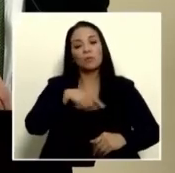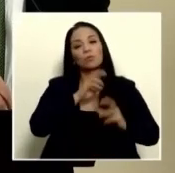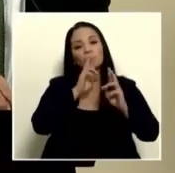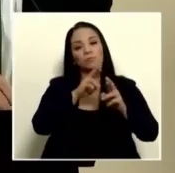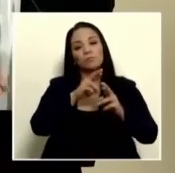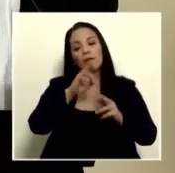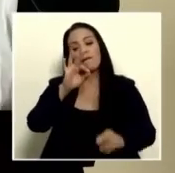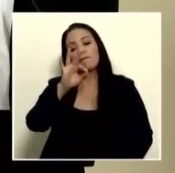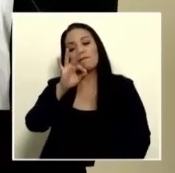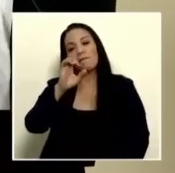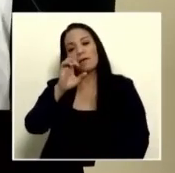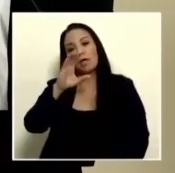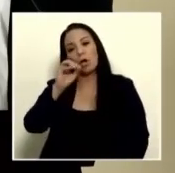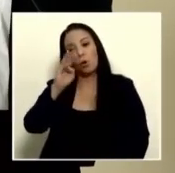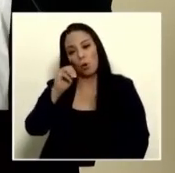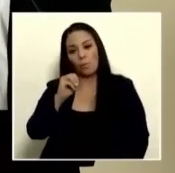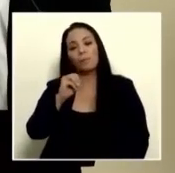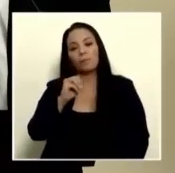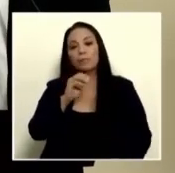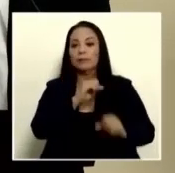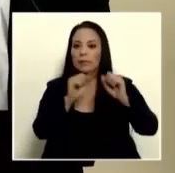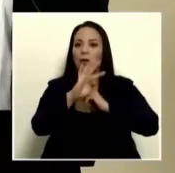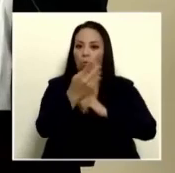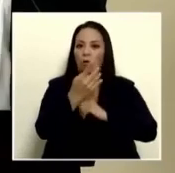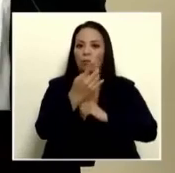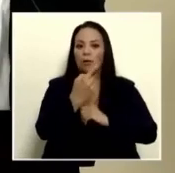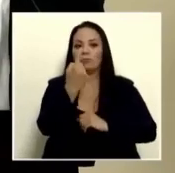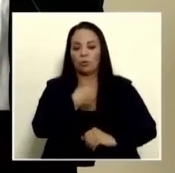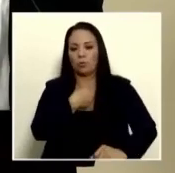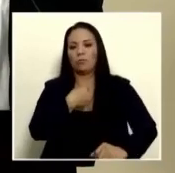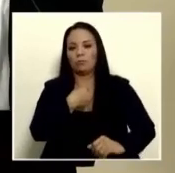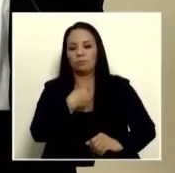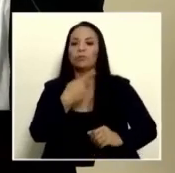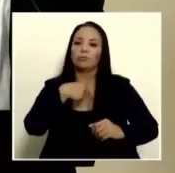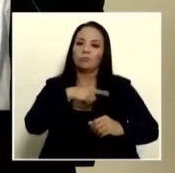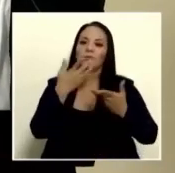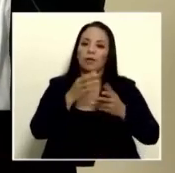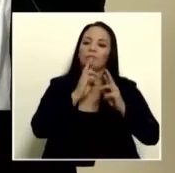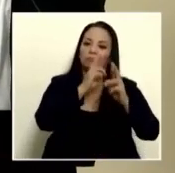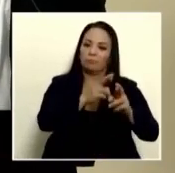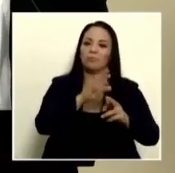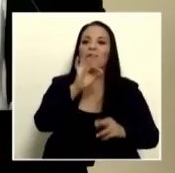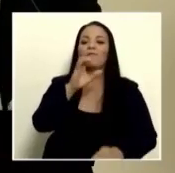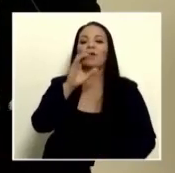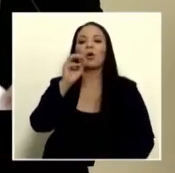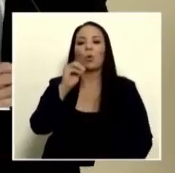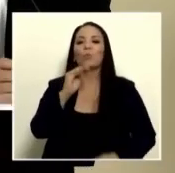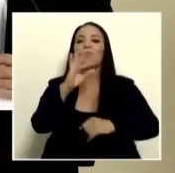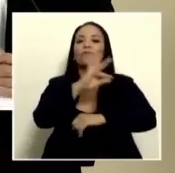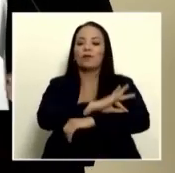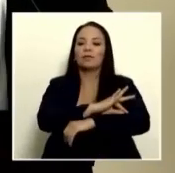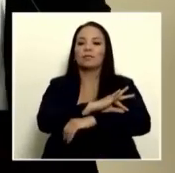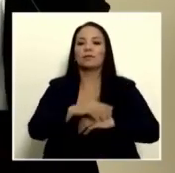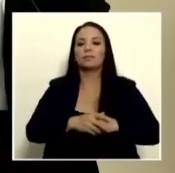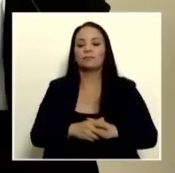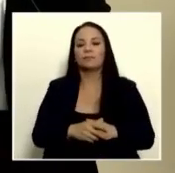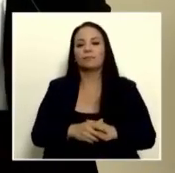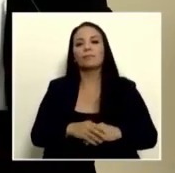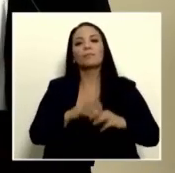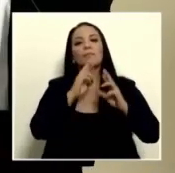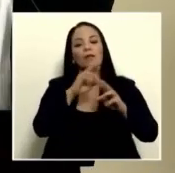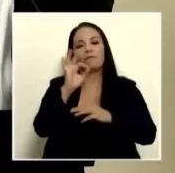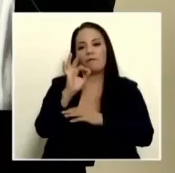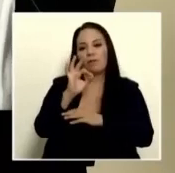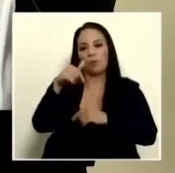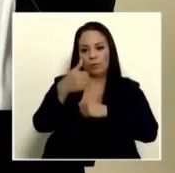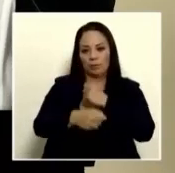la fecón que es lo que la sala nos ordena o nos va a ordenar y le hemos respondido a fecón con fecha de se le respondió